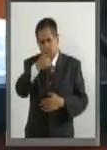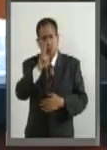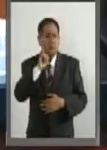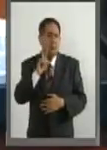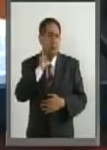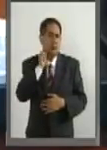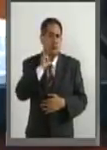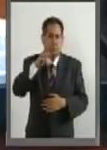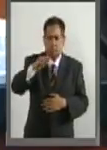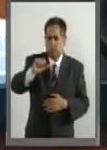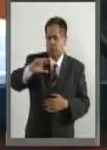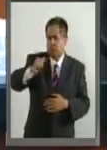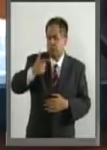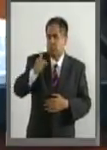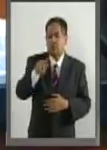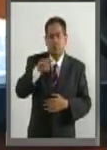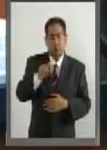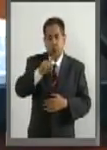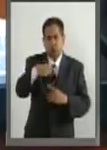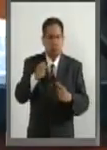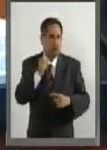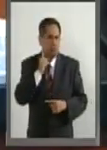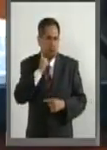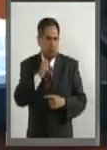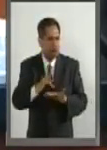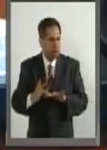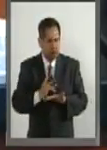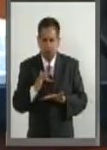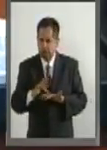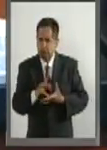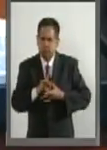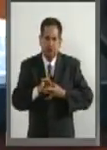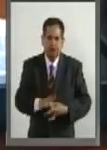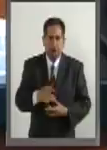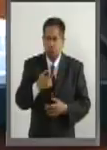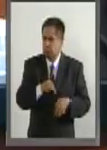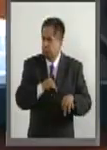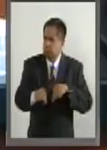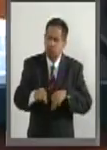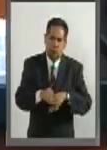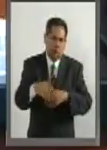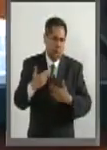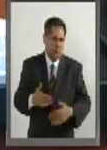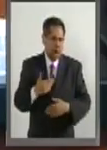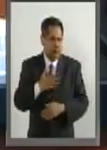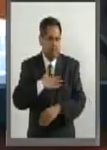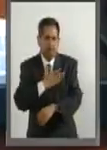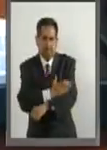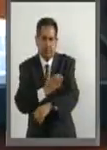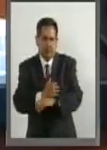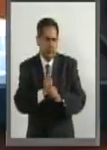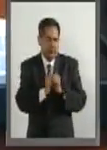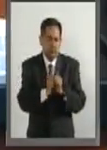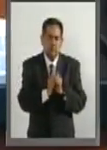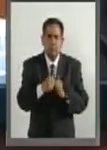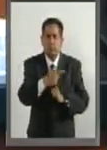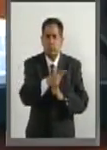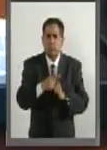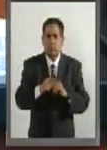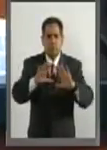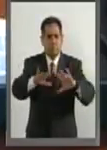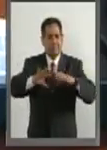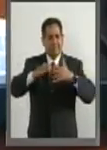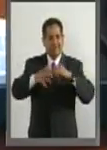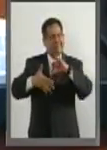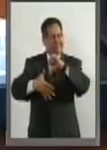senadora Margarita. Ella es una senadora solidaria, muy trabajadora, fuimos compañeras especialmente en el Parlamento